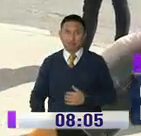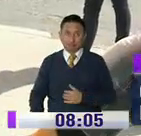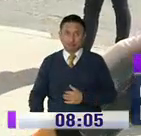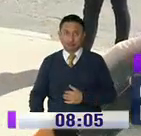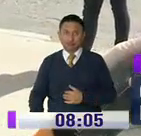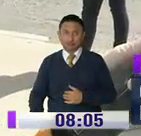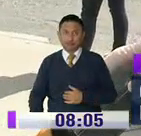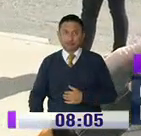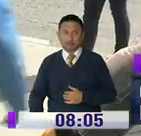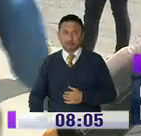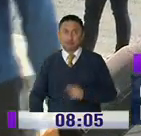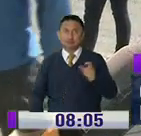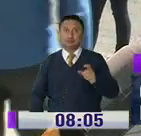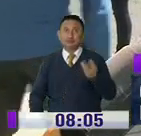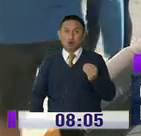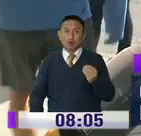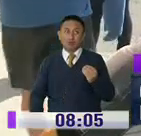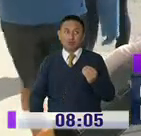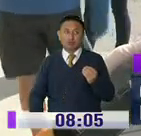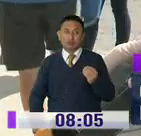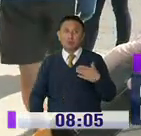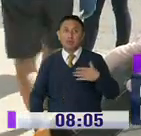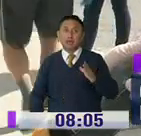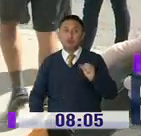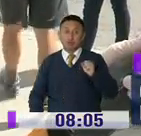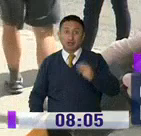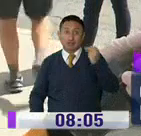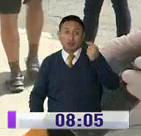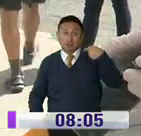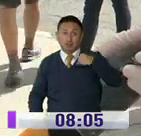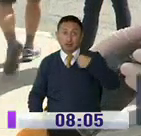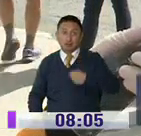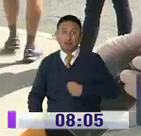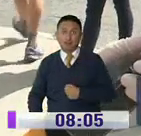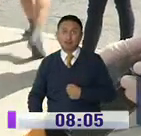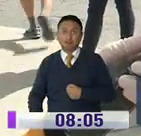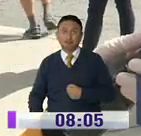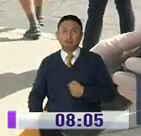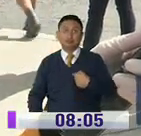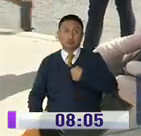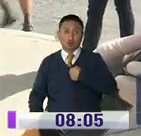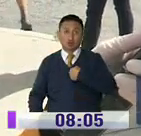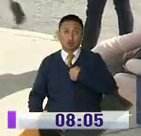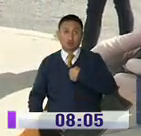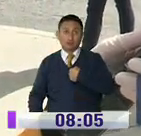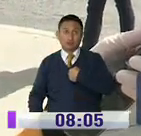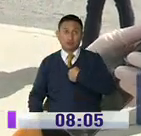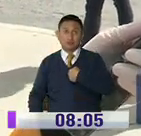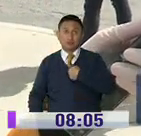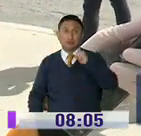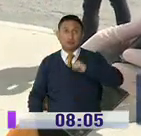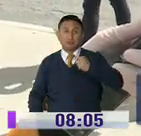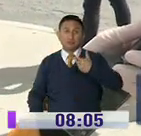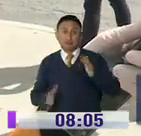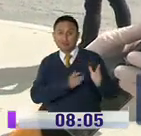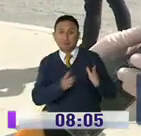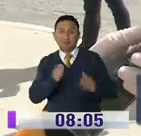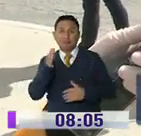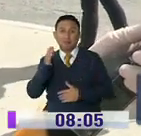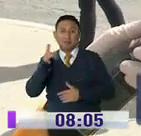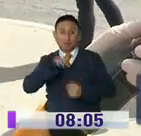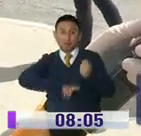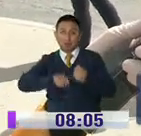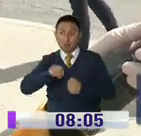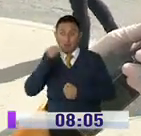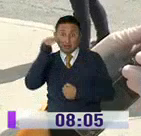Trata de salir a la persona más joven y la que tenga mayor posibilidad de moverse, en este caso sería yo y nos organizamos eso con mi mamá que también es